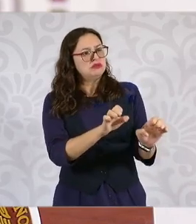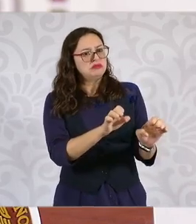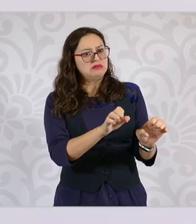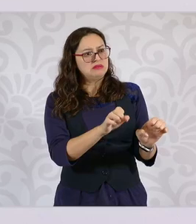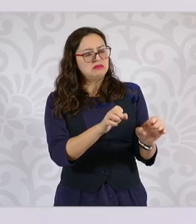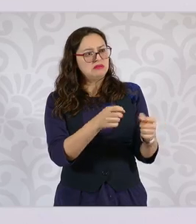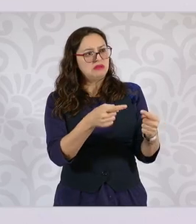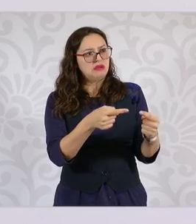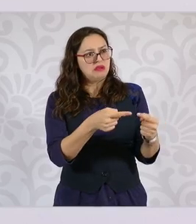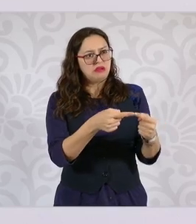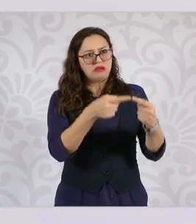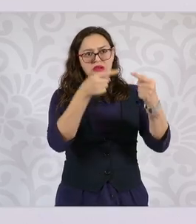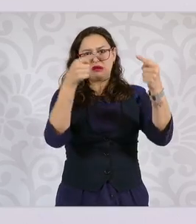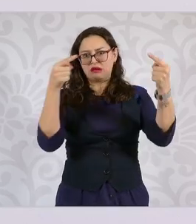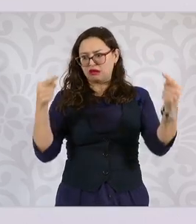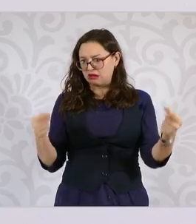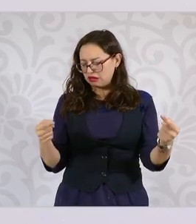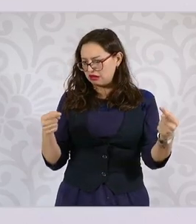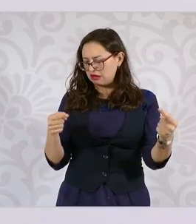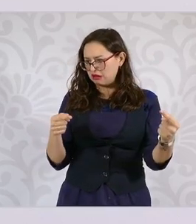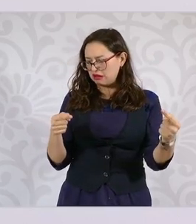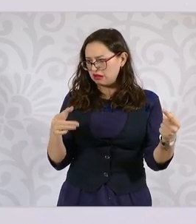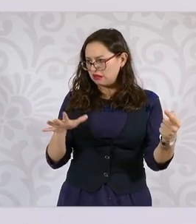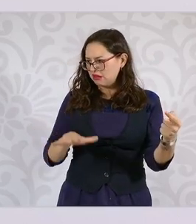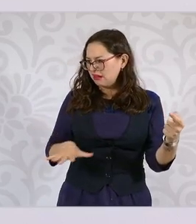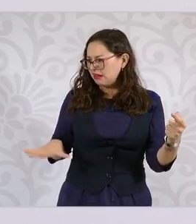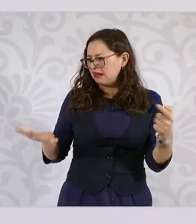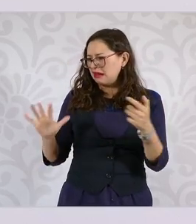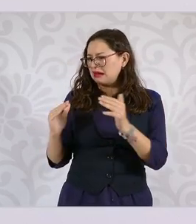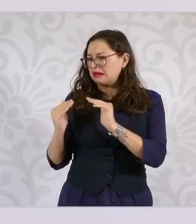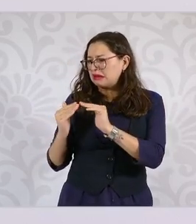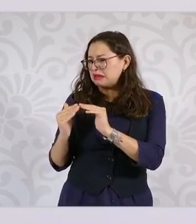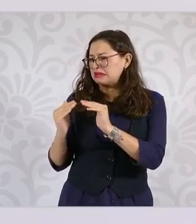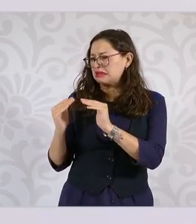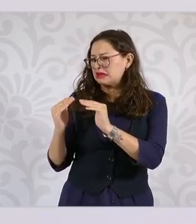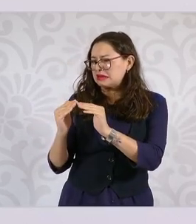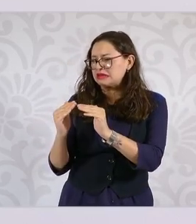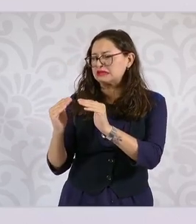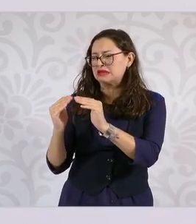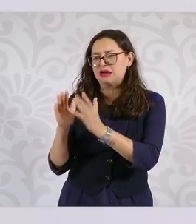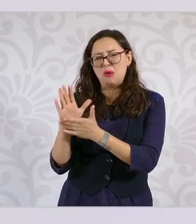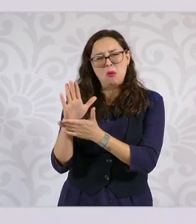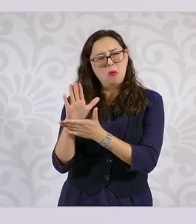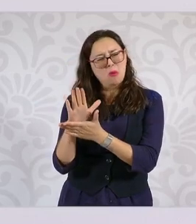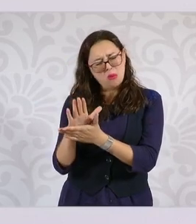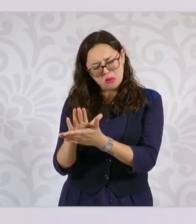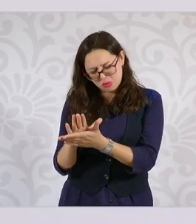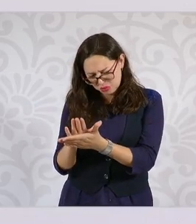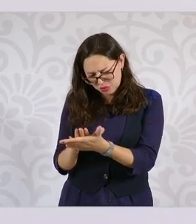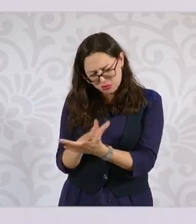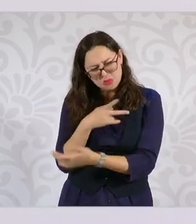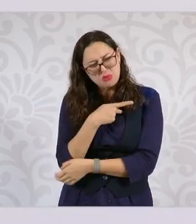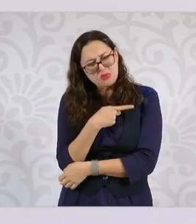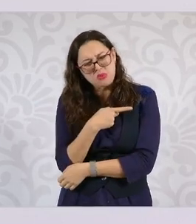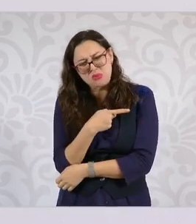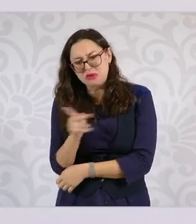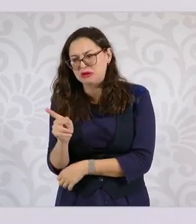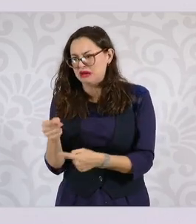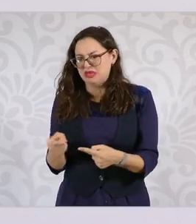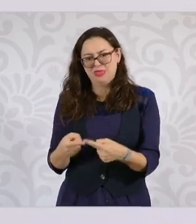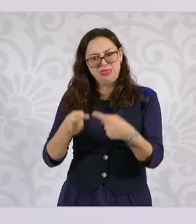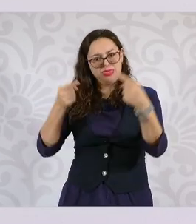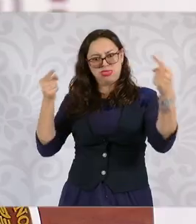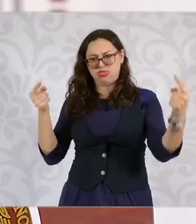aeropuerto a la zona hotelera pues vas viendo una cantidad de viviendas muy, muy precarias y eso pues es